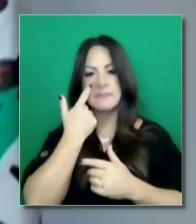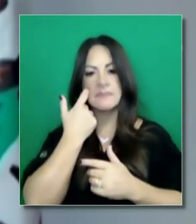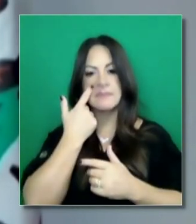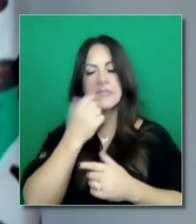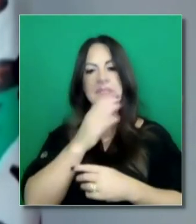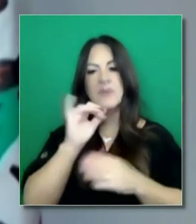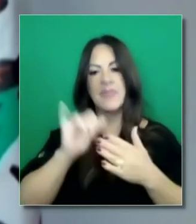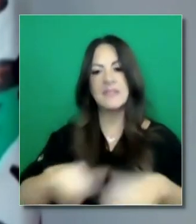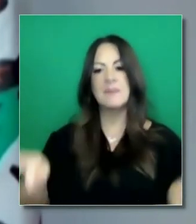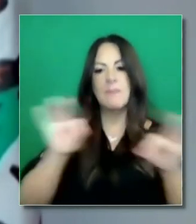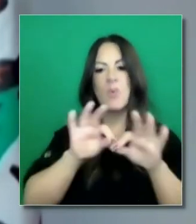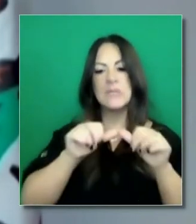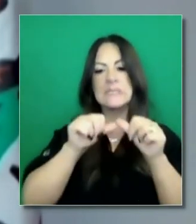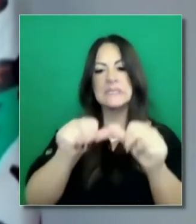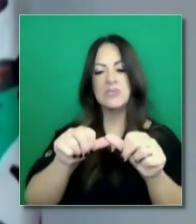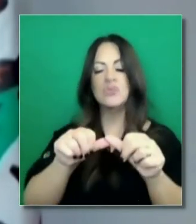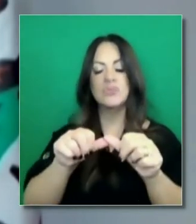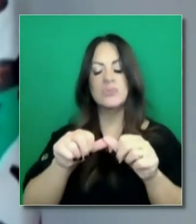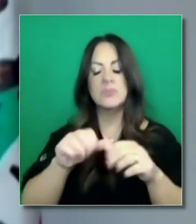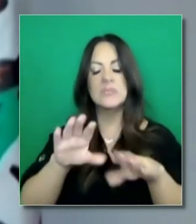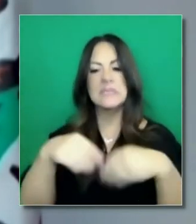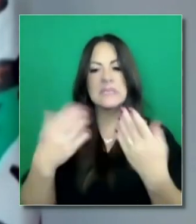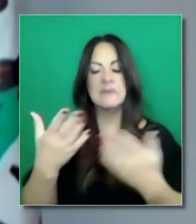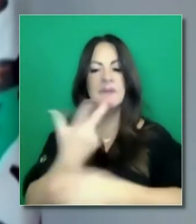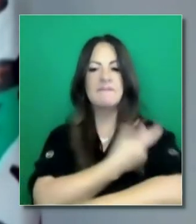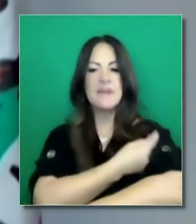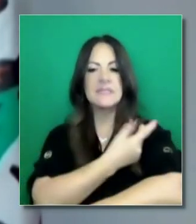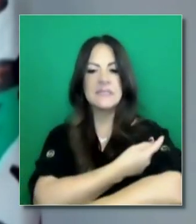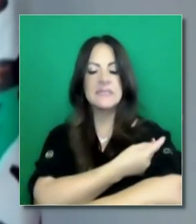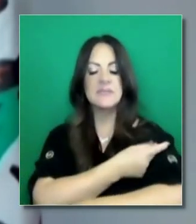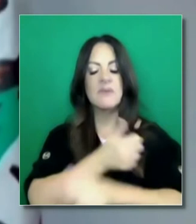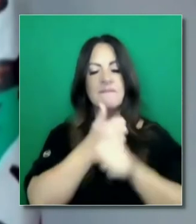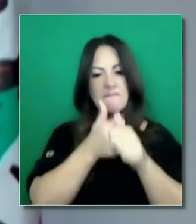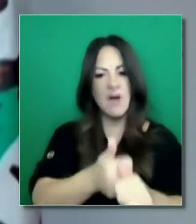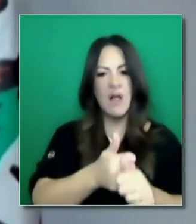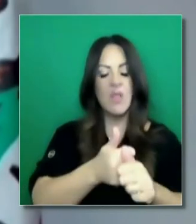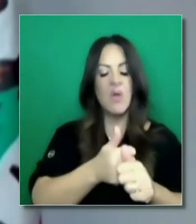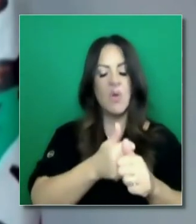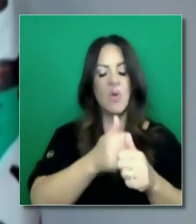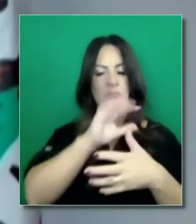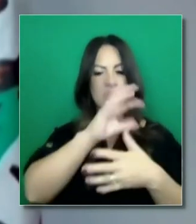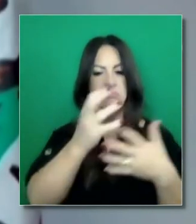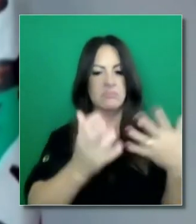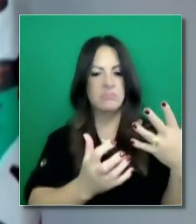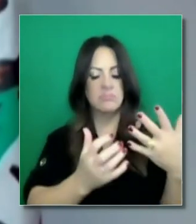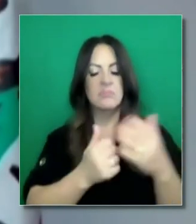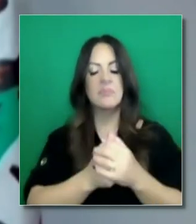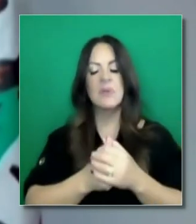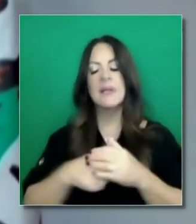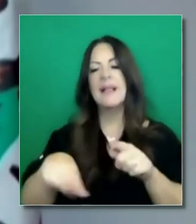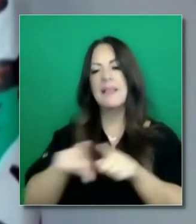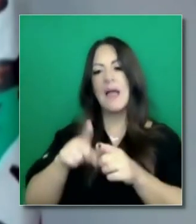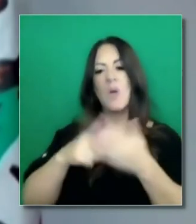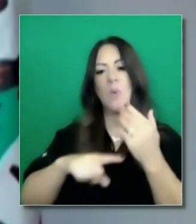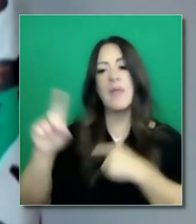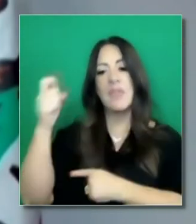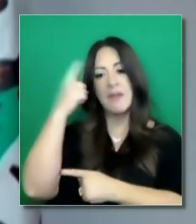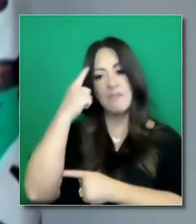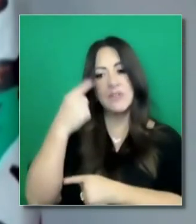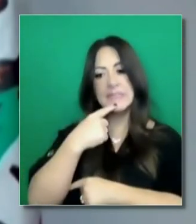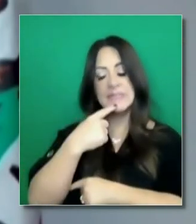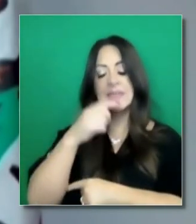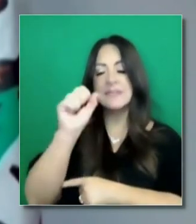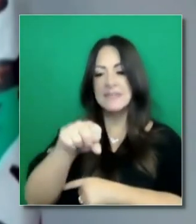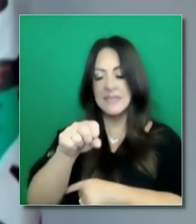poder destruir la vacuna basada en esos problemas. Así que esas medidas las tenemos.